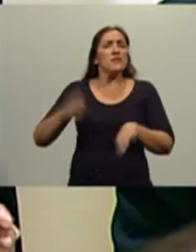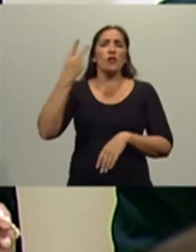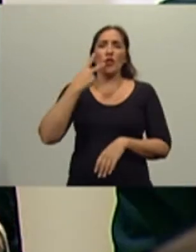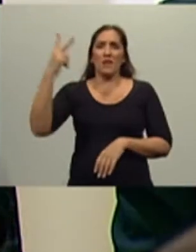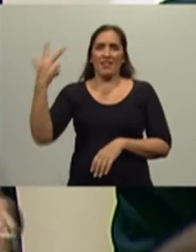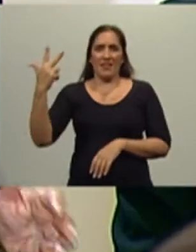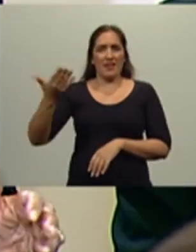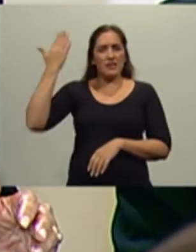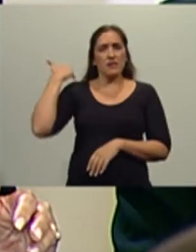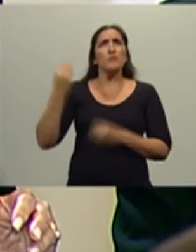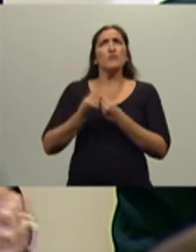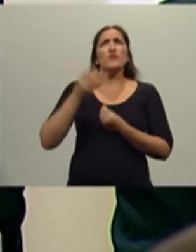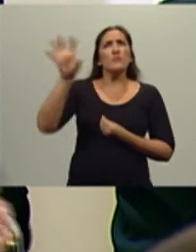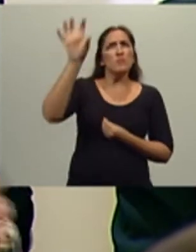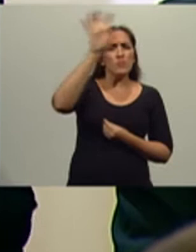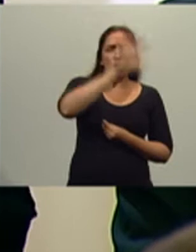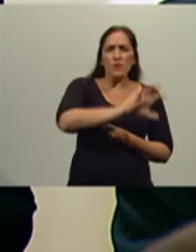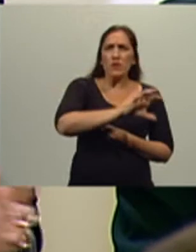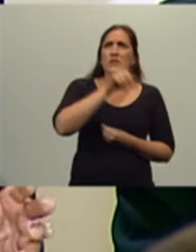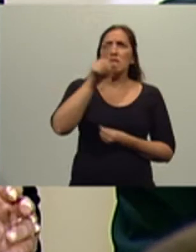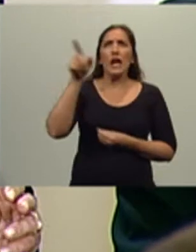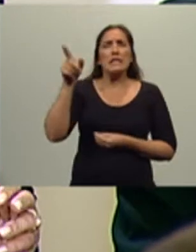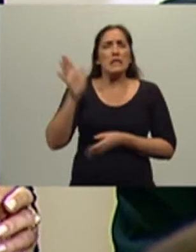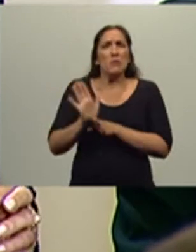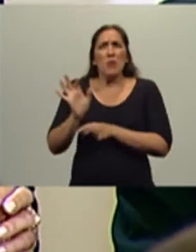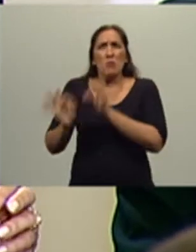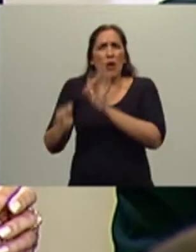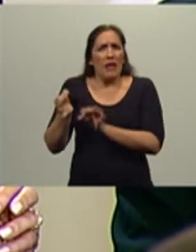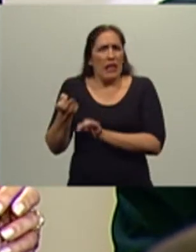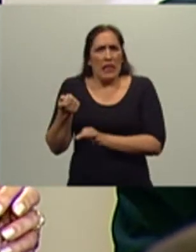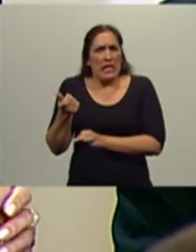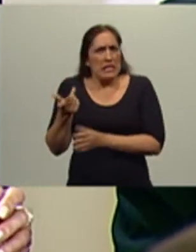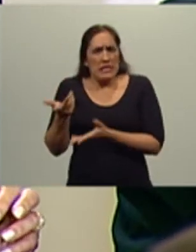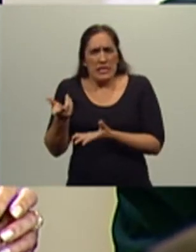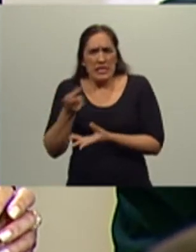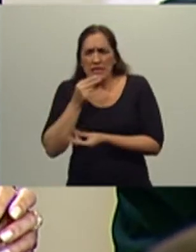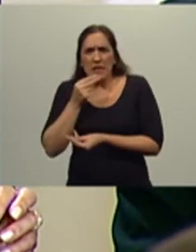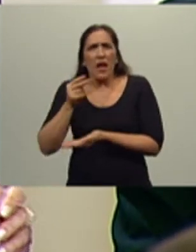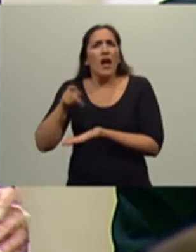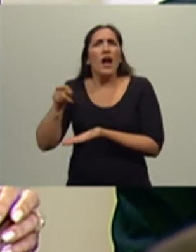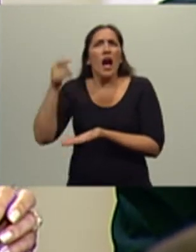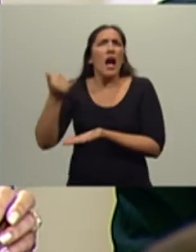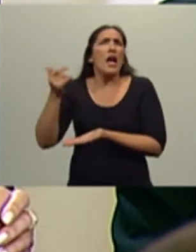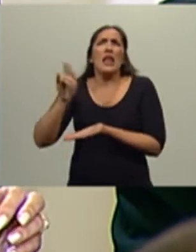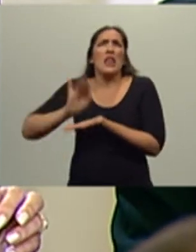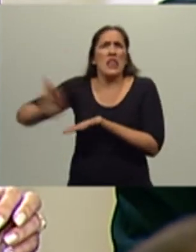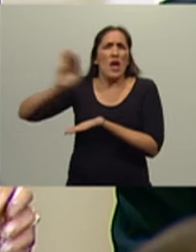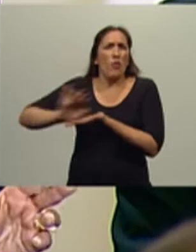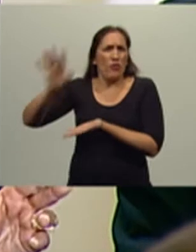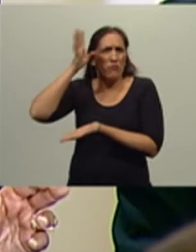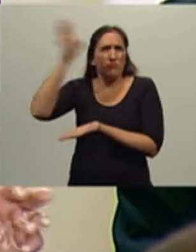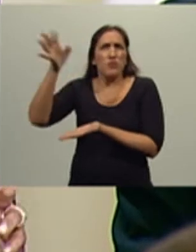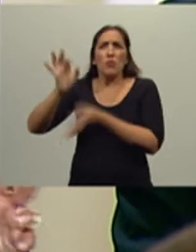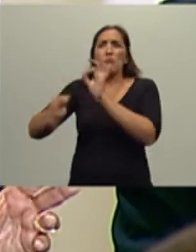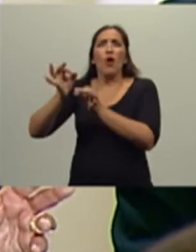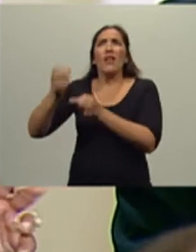las provincias, muchas de ellas tenían cuasimonedas, donde tenían un altísimo nivel de endeudamiento con